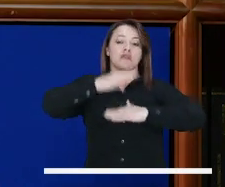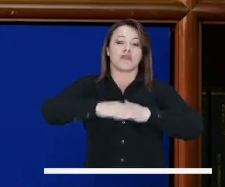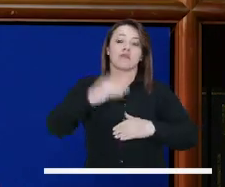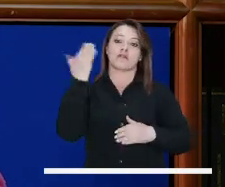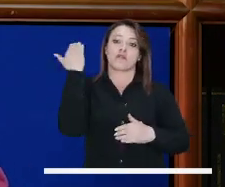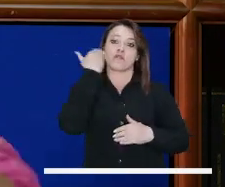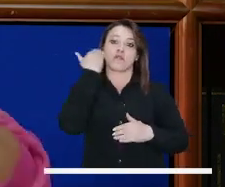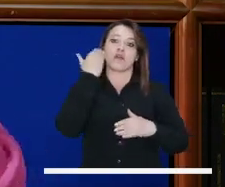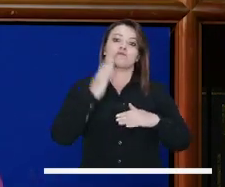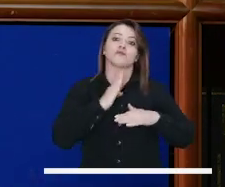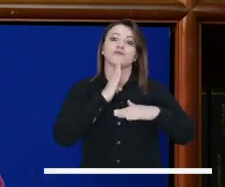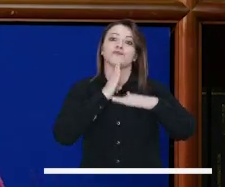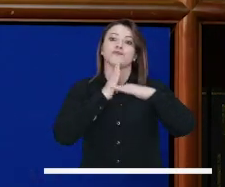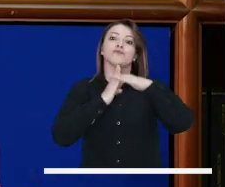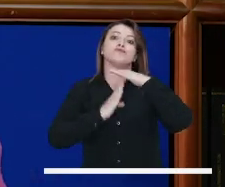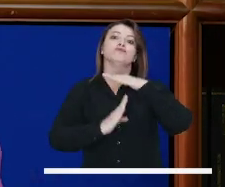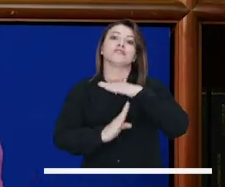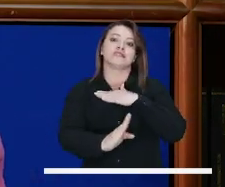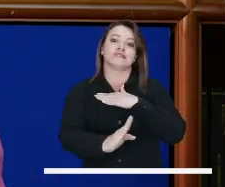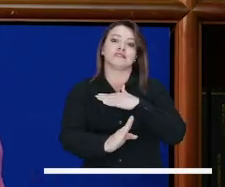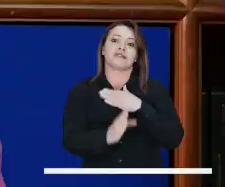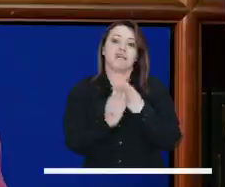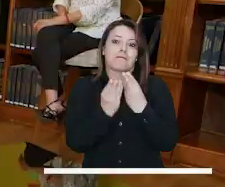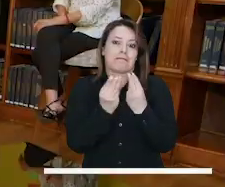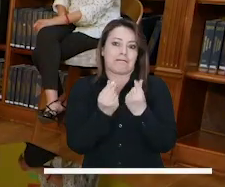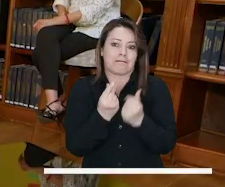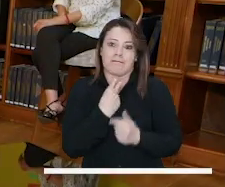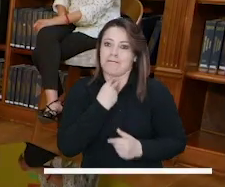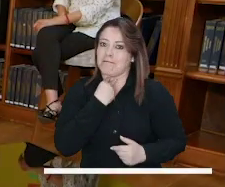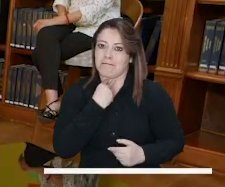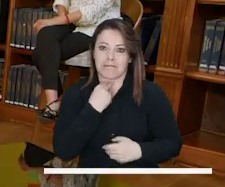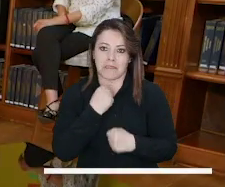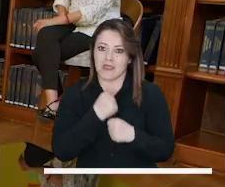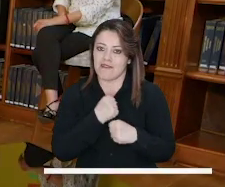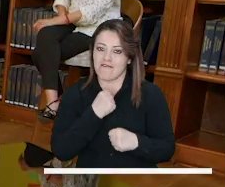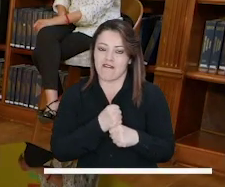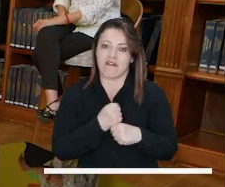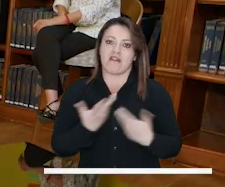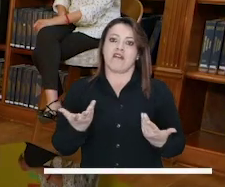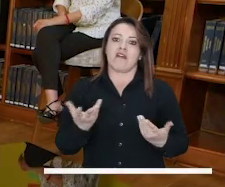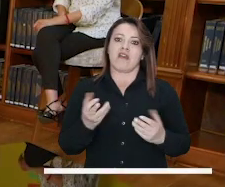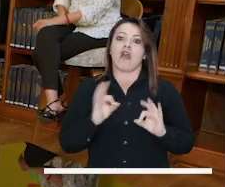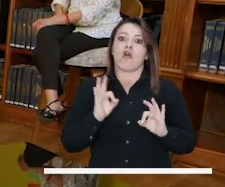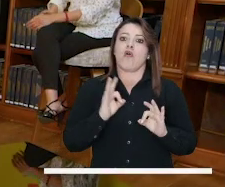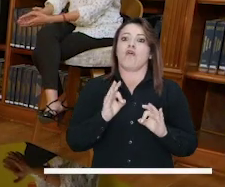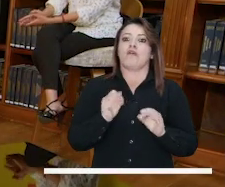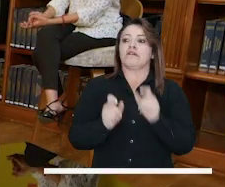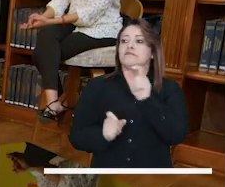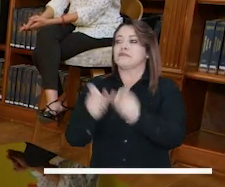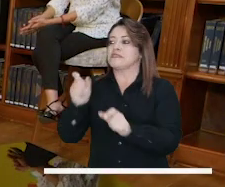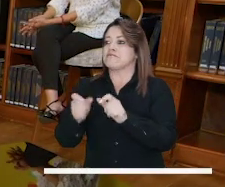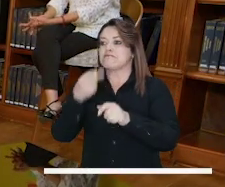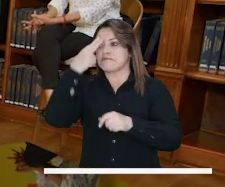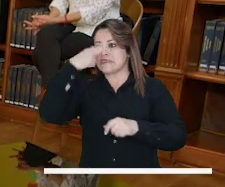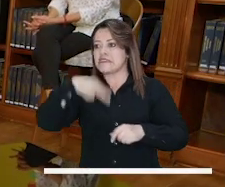poder. Hay una desigualdad de poder. Una mujer humilde que no tenga un ingreso económico,